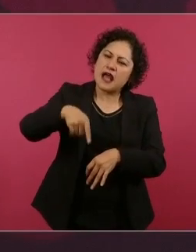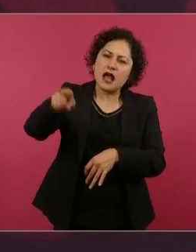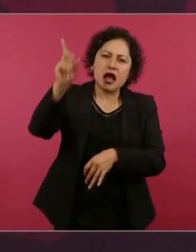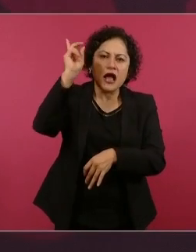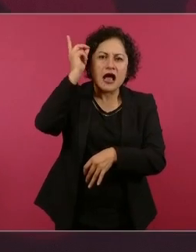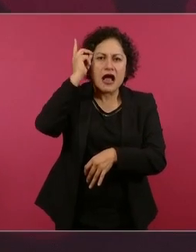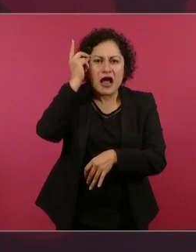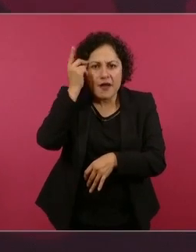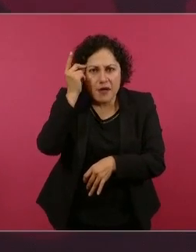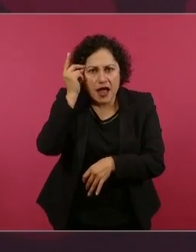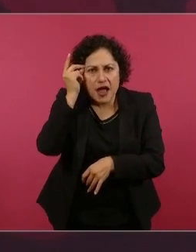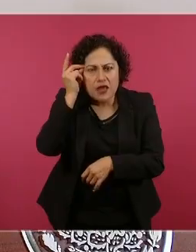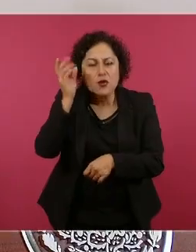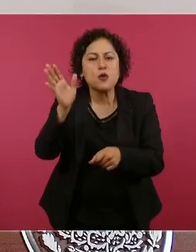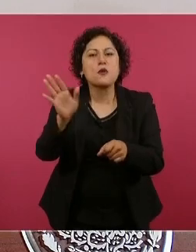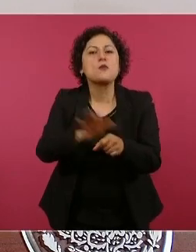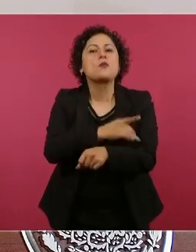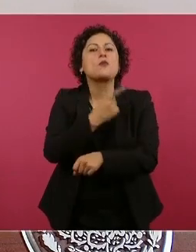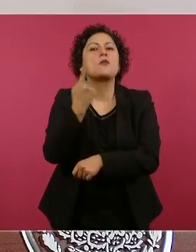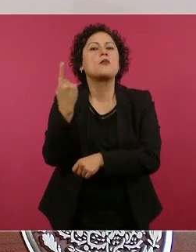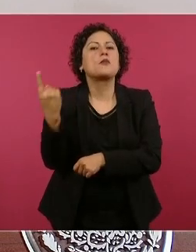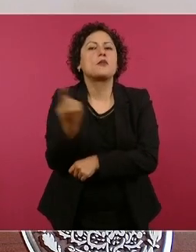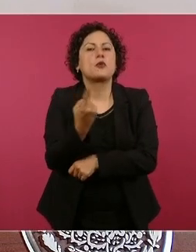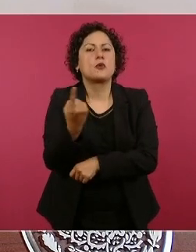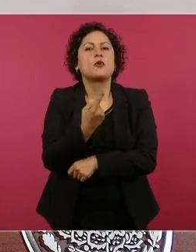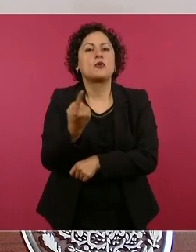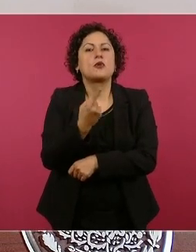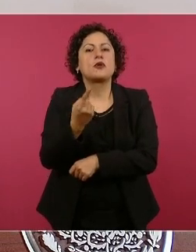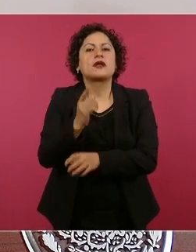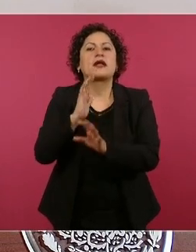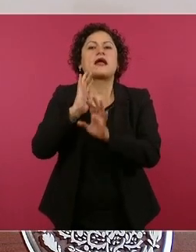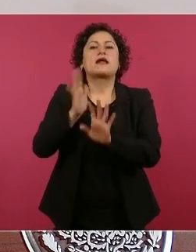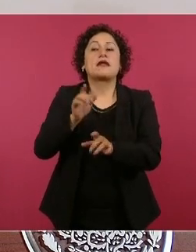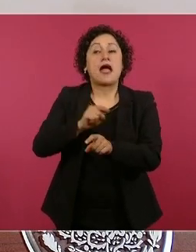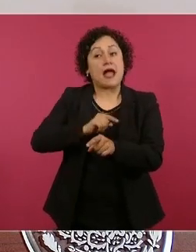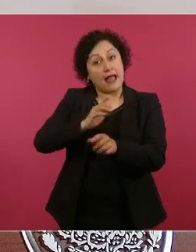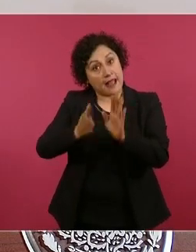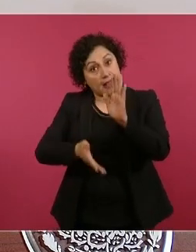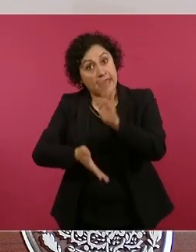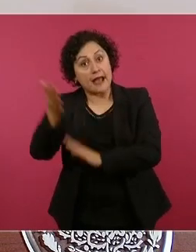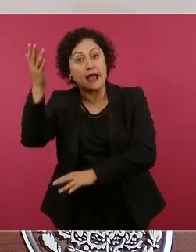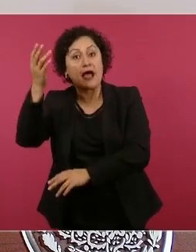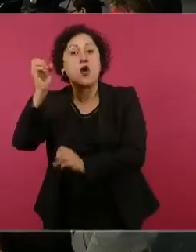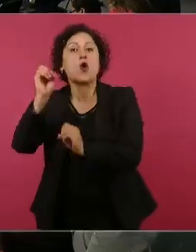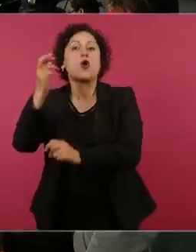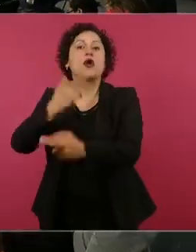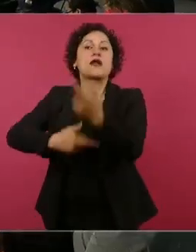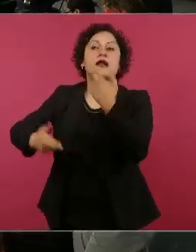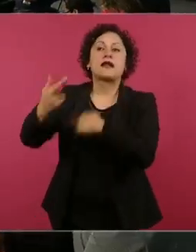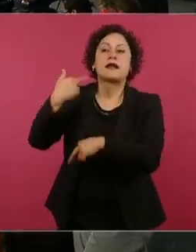ya va de regreso tal persona,